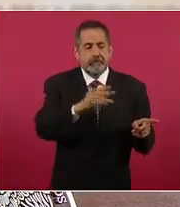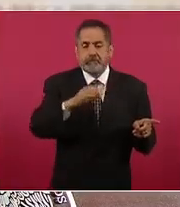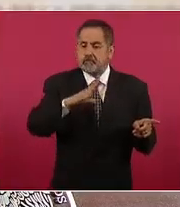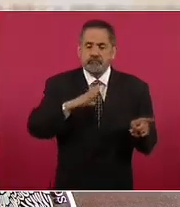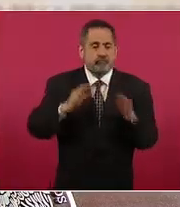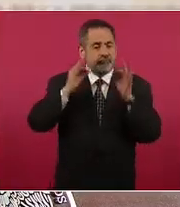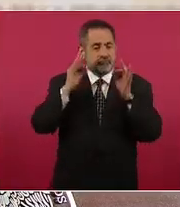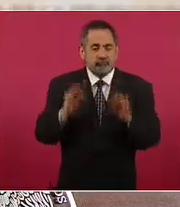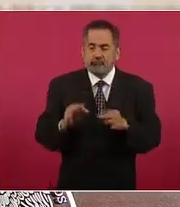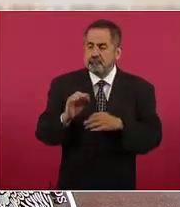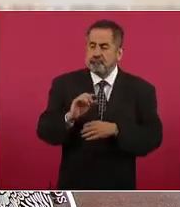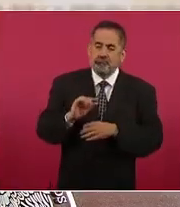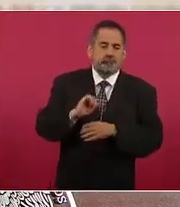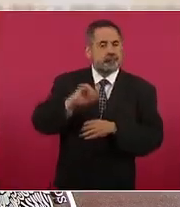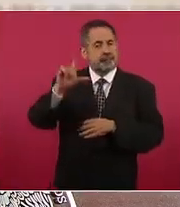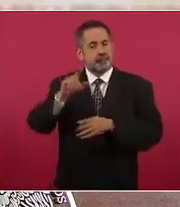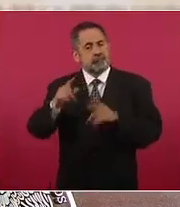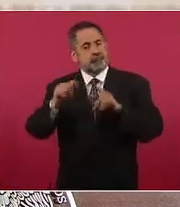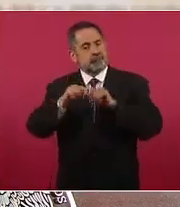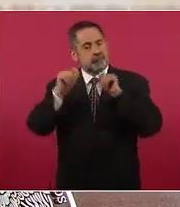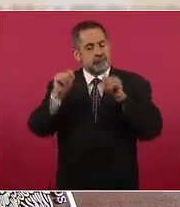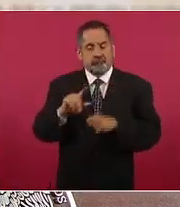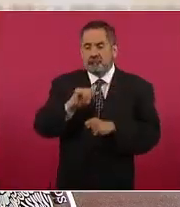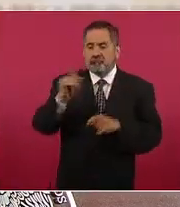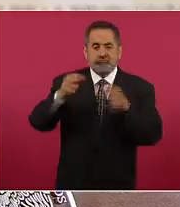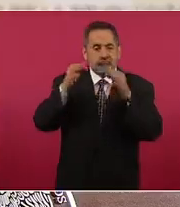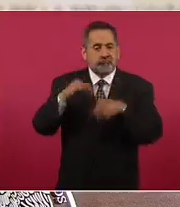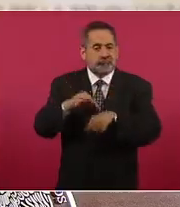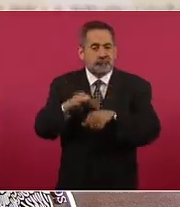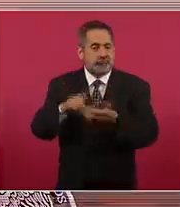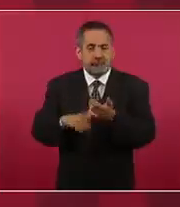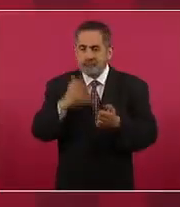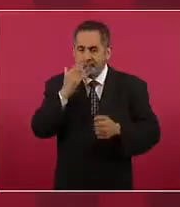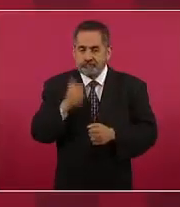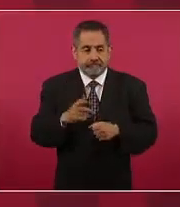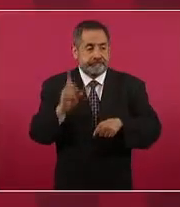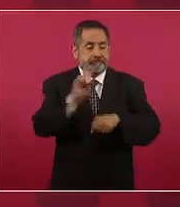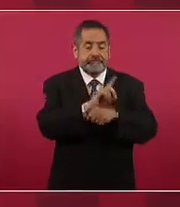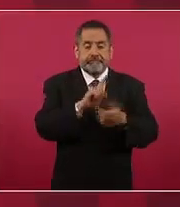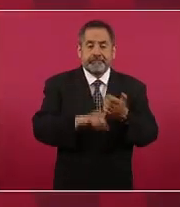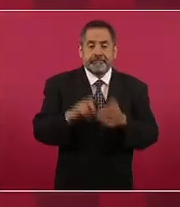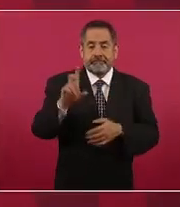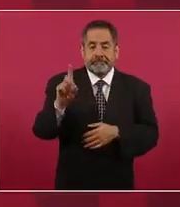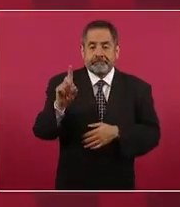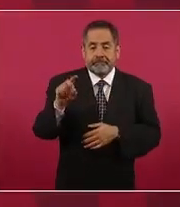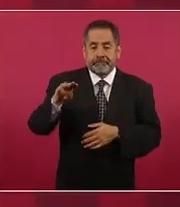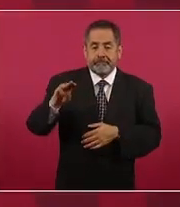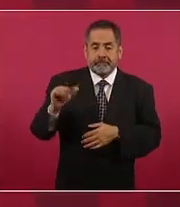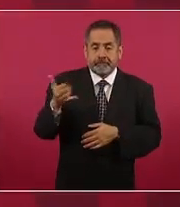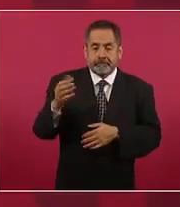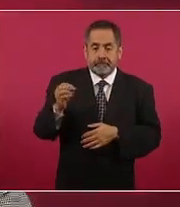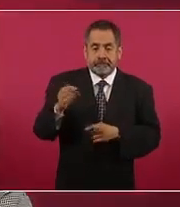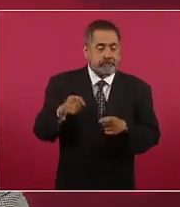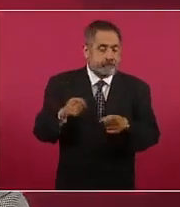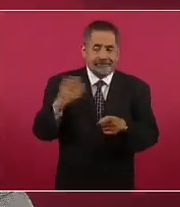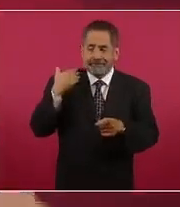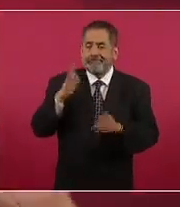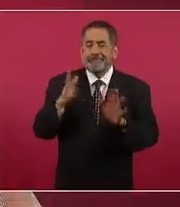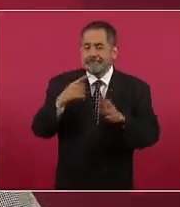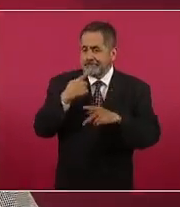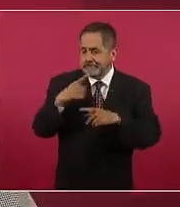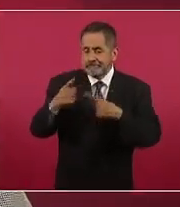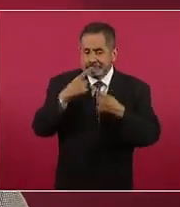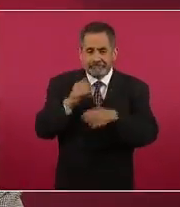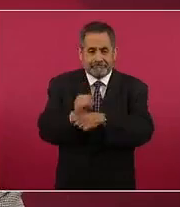profesión médica. Y esto está comunicado en referente el 30 de mayo, y esta es una situación que prevalece y que